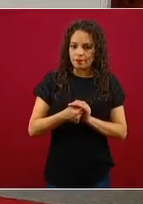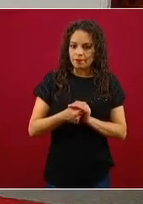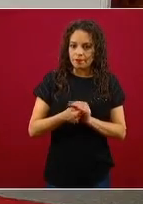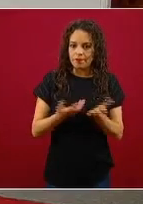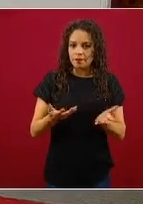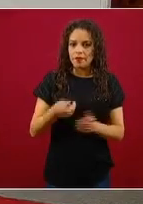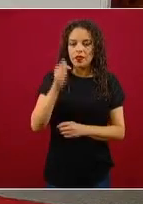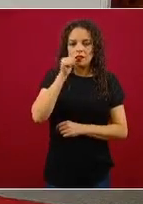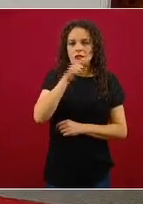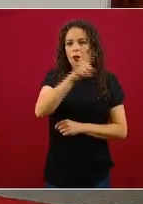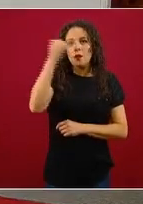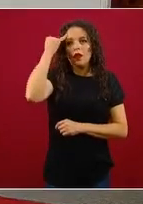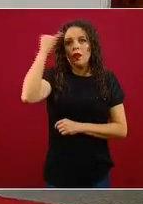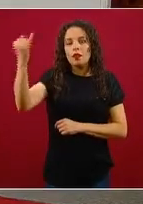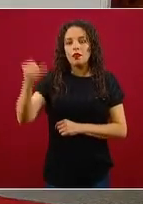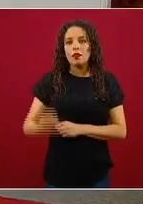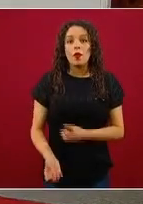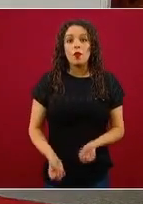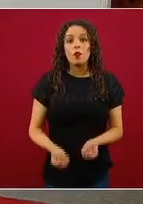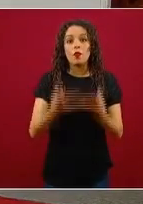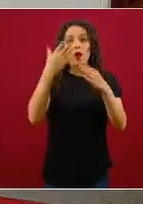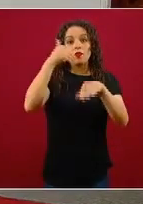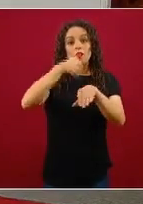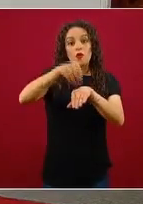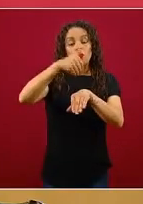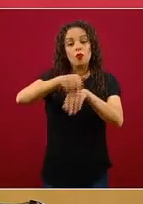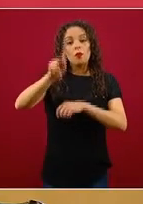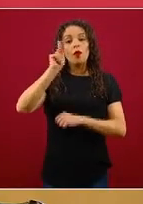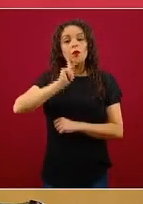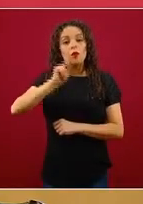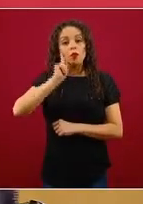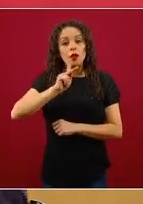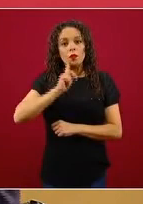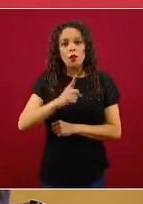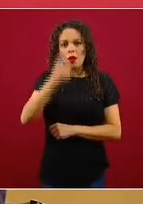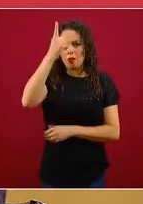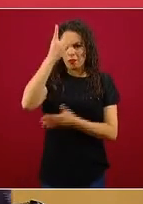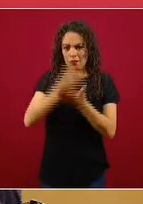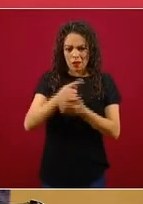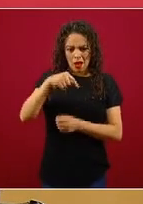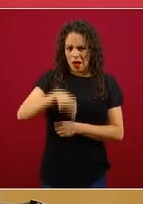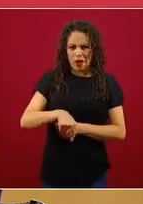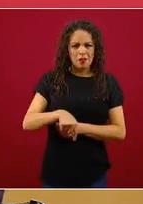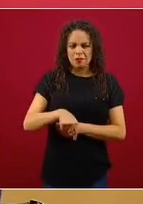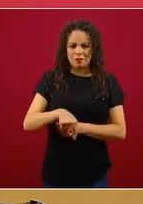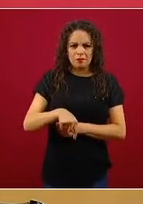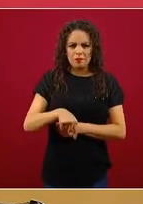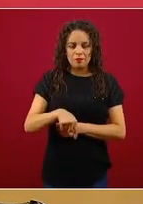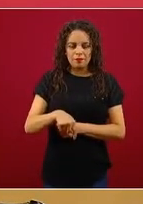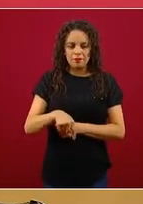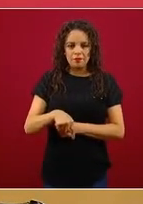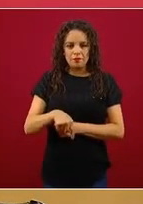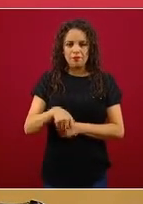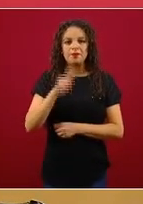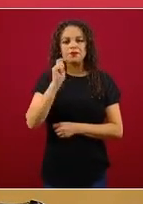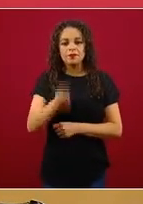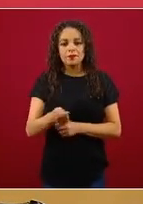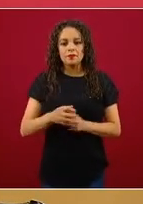Y ha existido una serie de consideraciones, no sólo aquí, que son verdaderamente